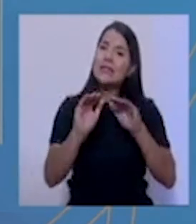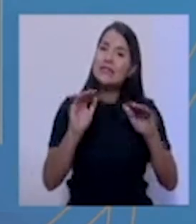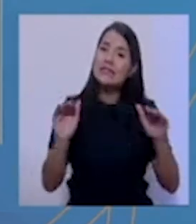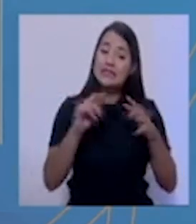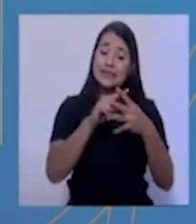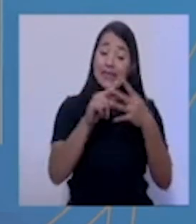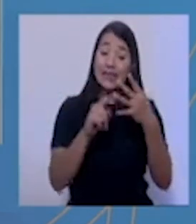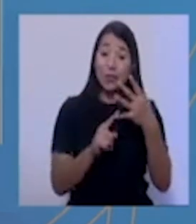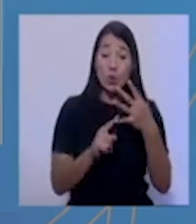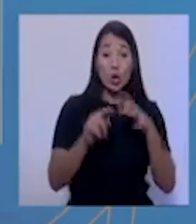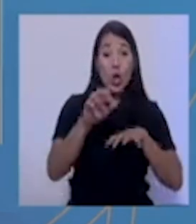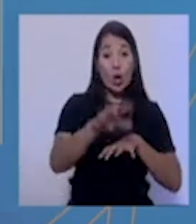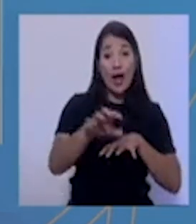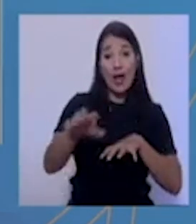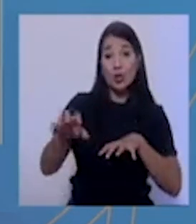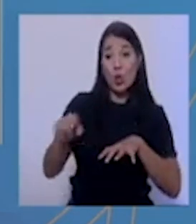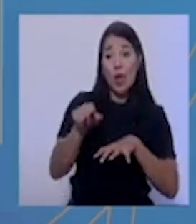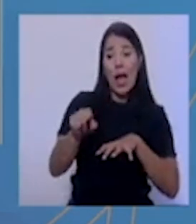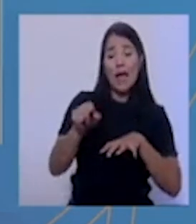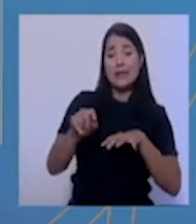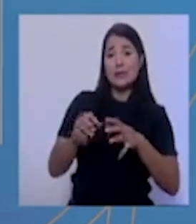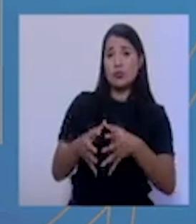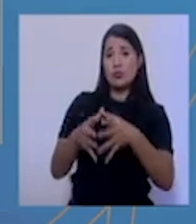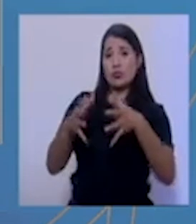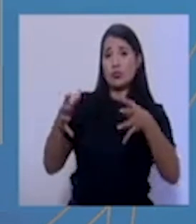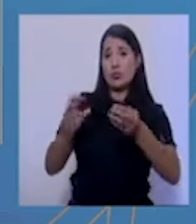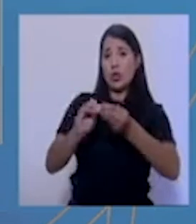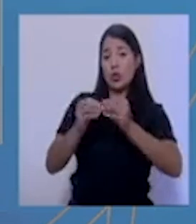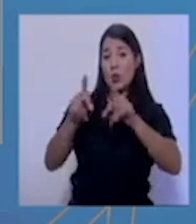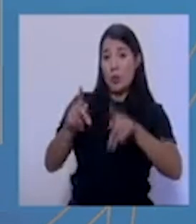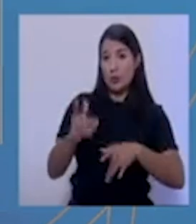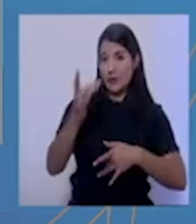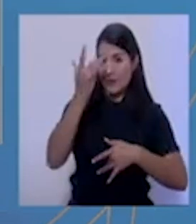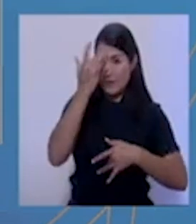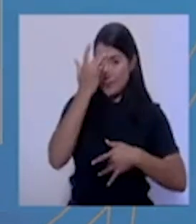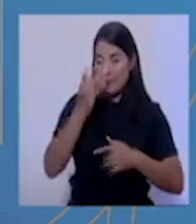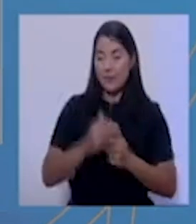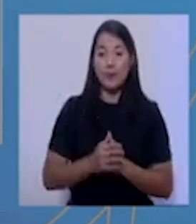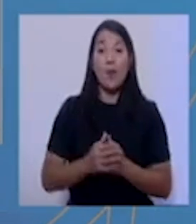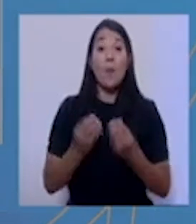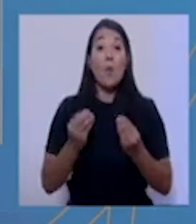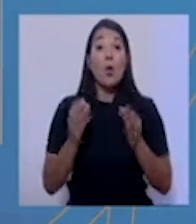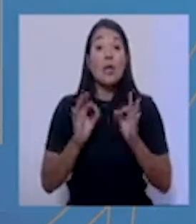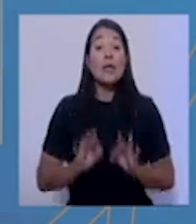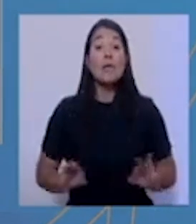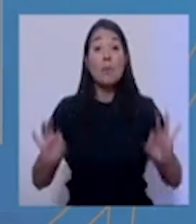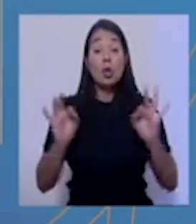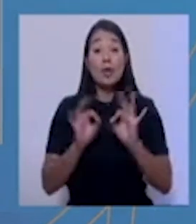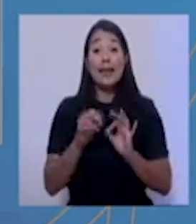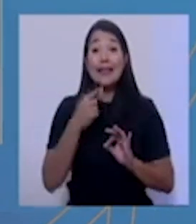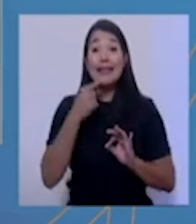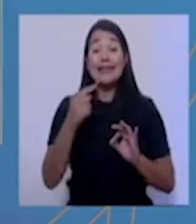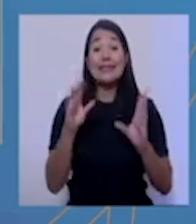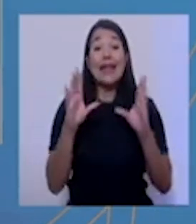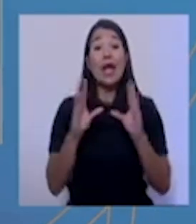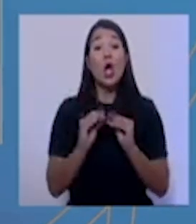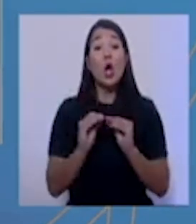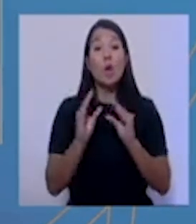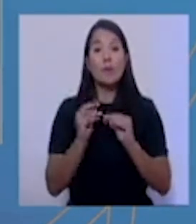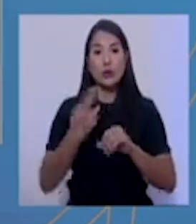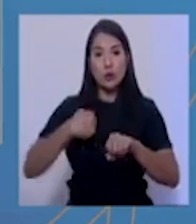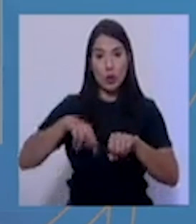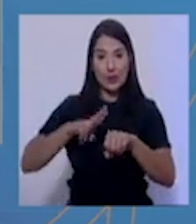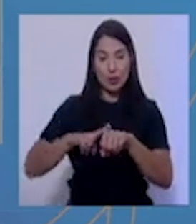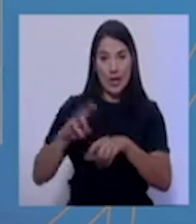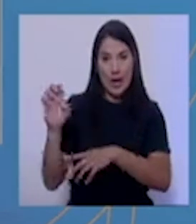cantones y el incremento importante que se ha dado de casos. Es importante mencionar que la Comisión Nacional de Emergencias, en un trabajo